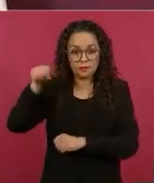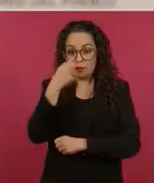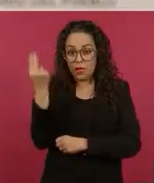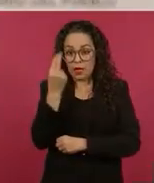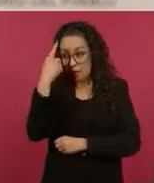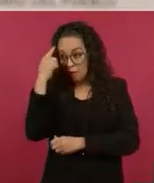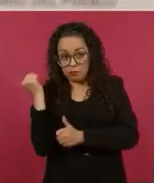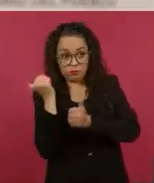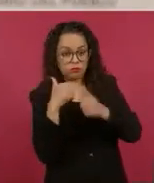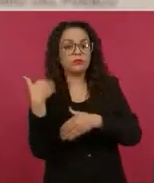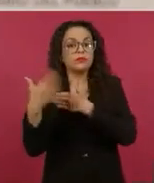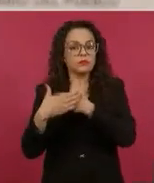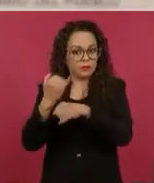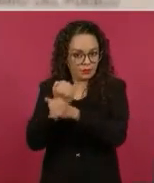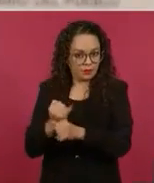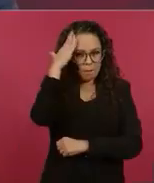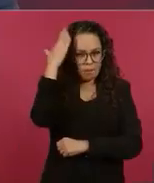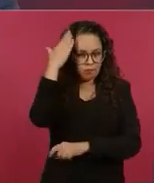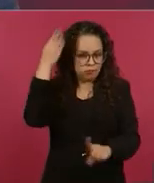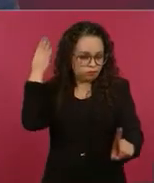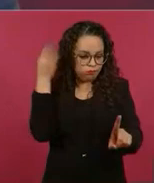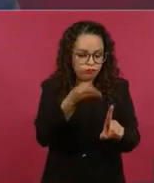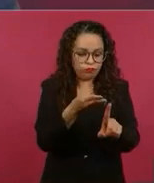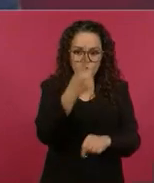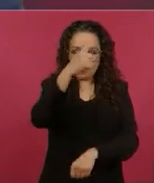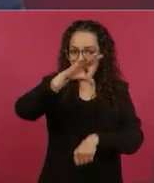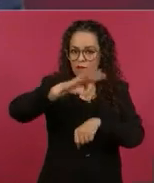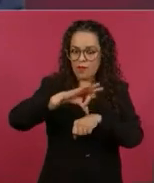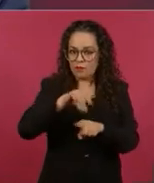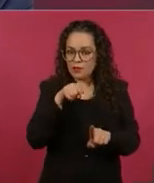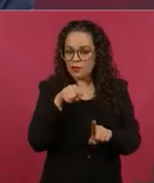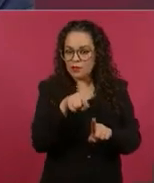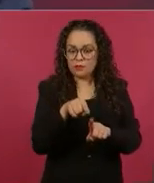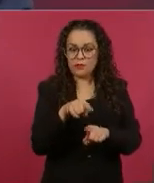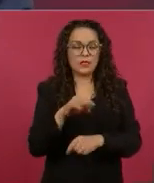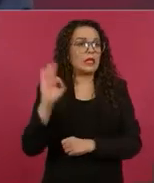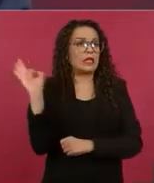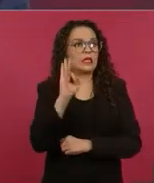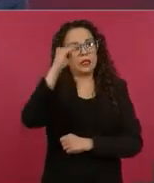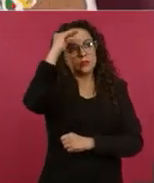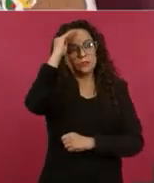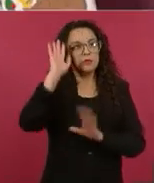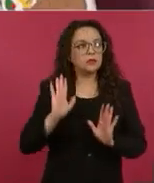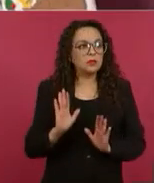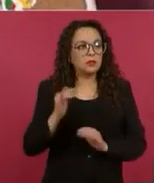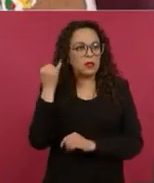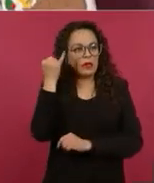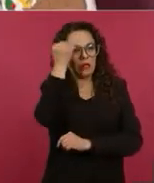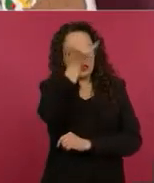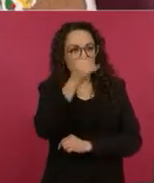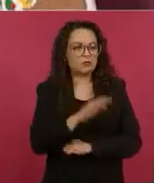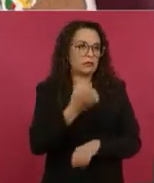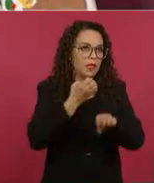requieran. Una farmacia central para que si en un pueblo, en un municipio, en un estado,